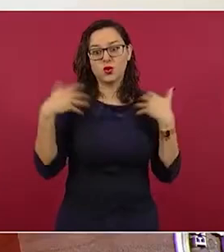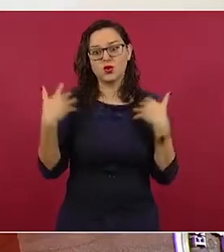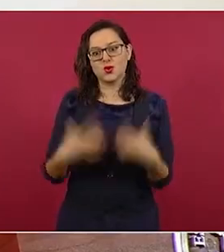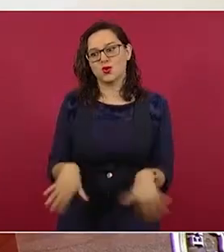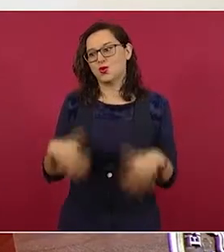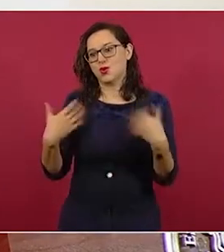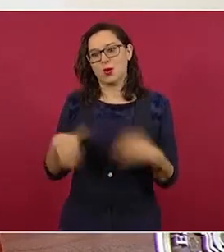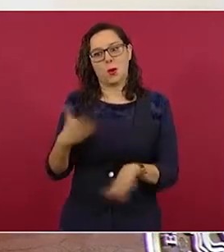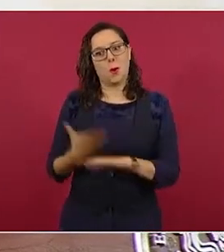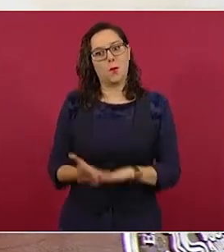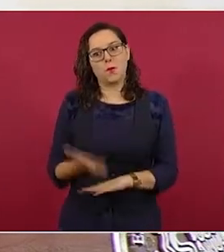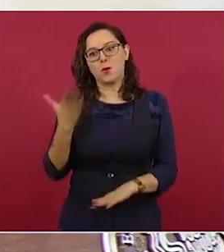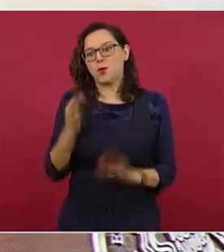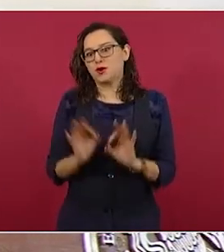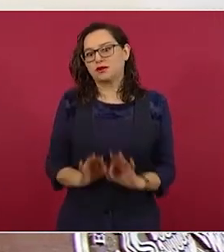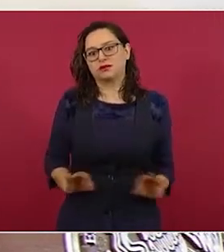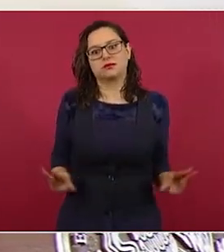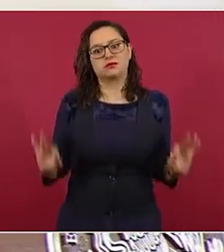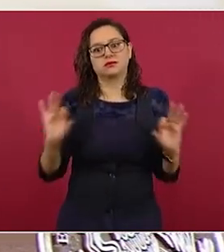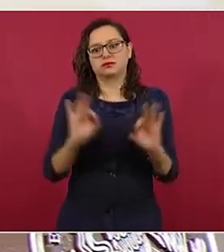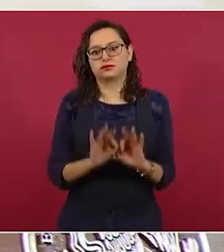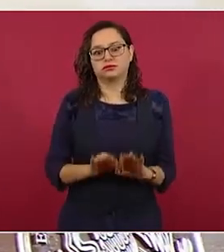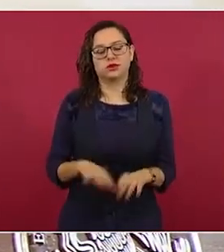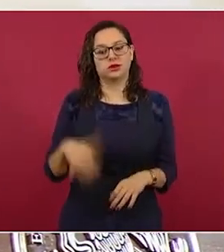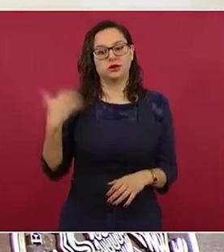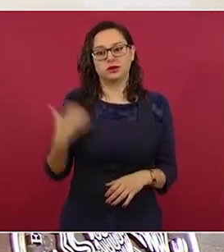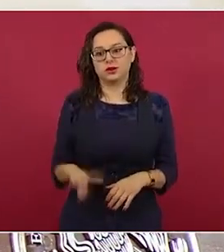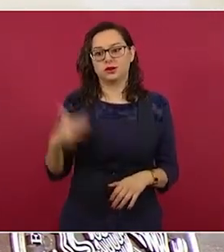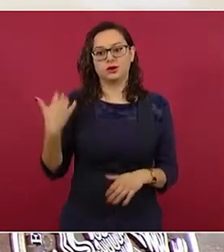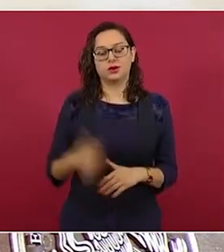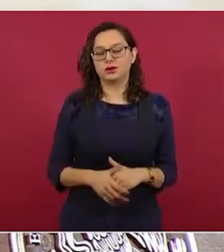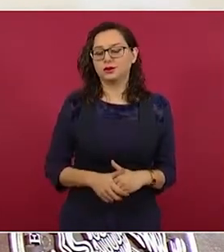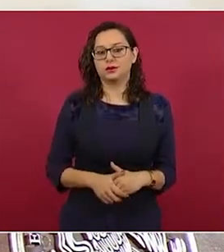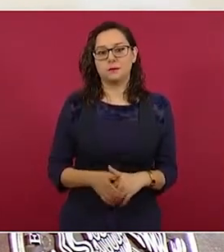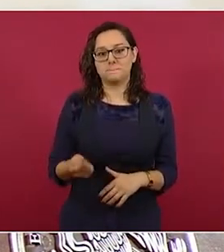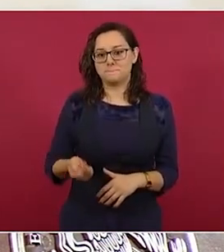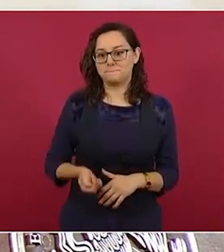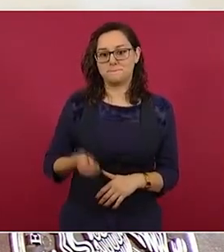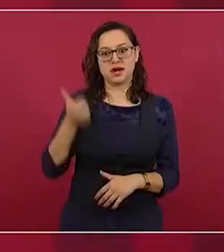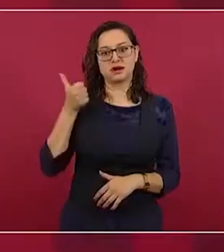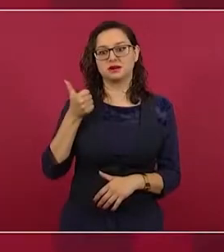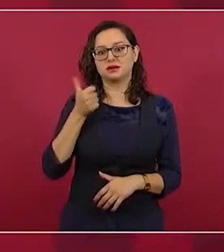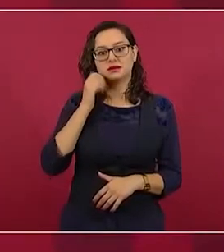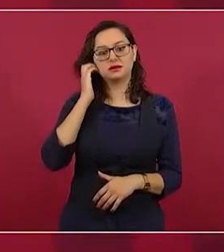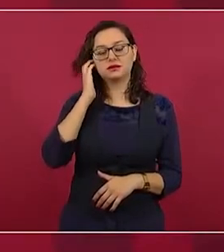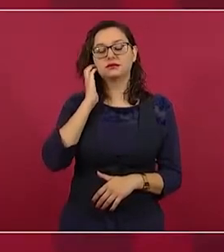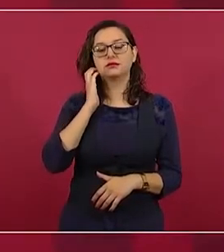viendo el canal del Congreso, es como si